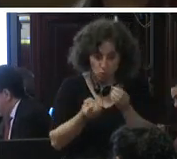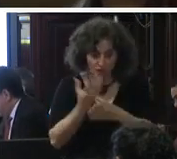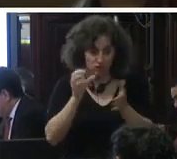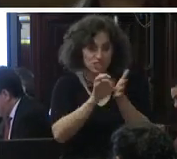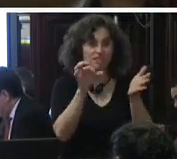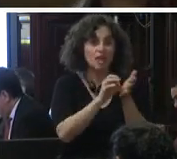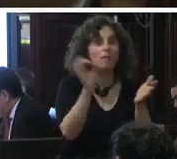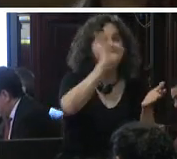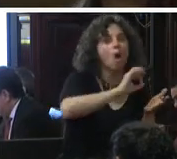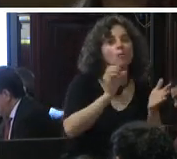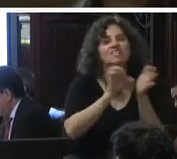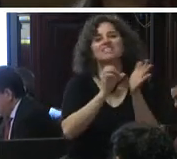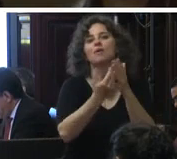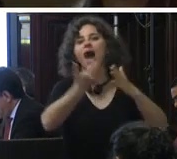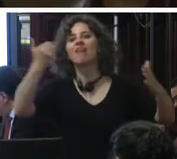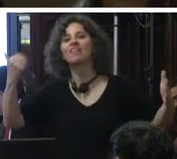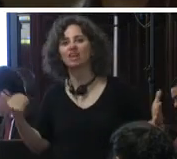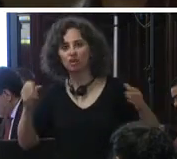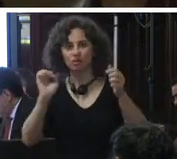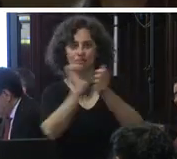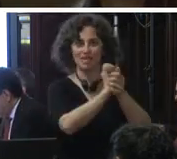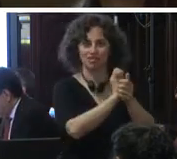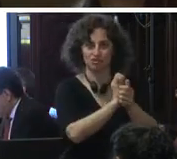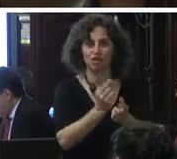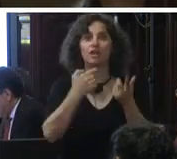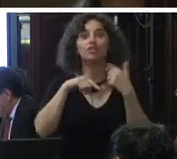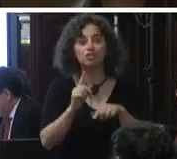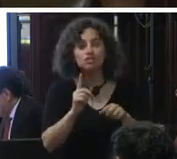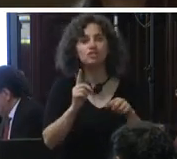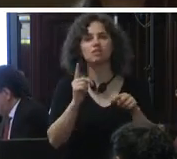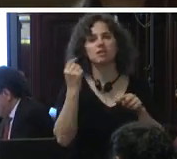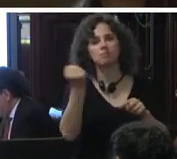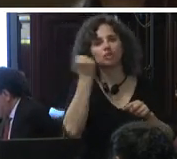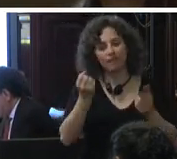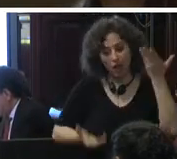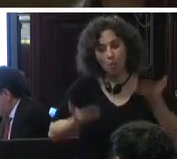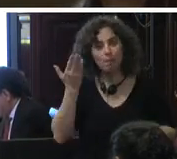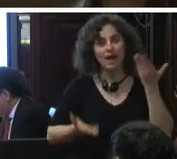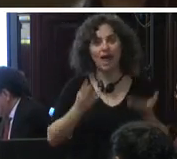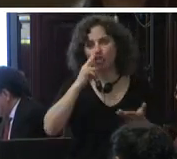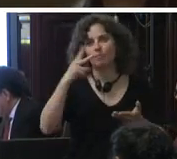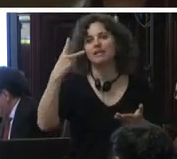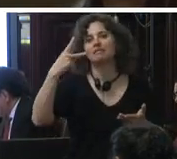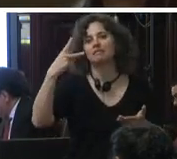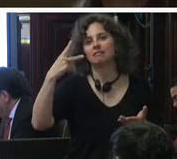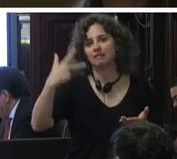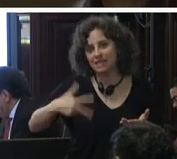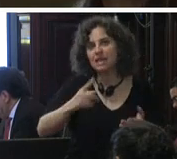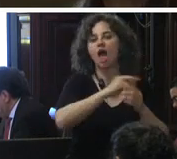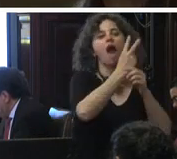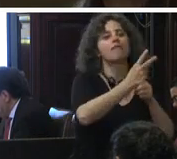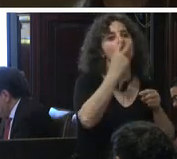o por el sistema anterior y en el caso que nos ocupa realizando la comparación entre 2013 y 2016